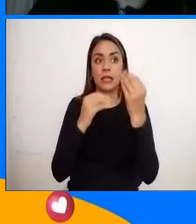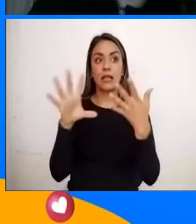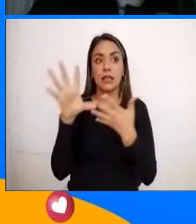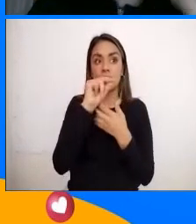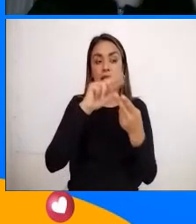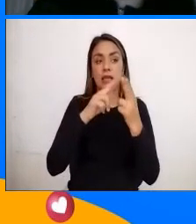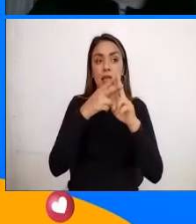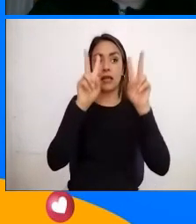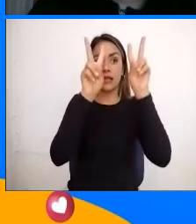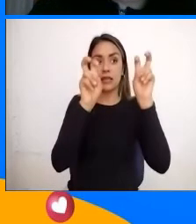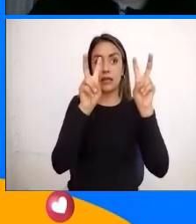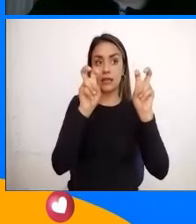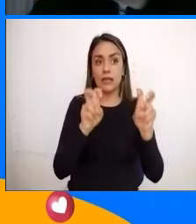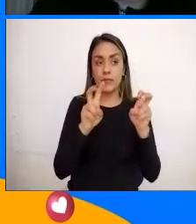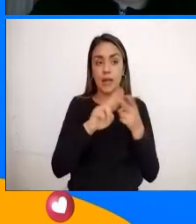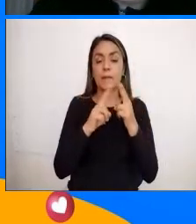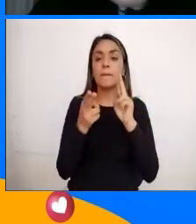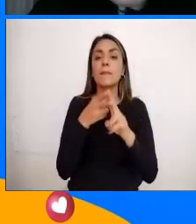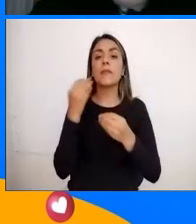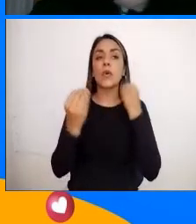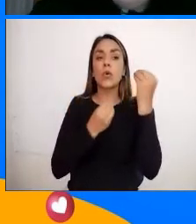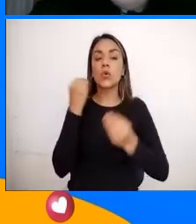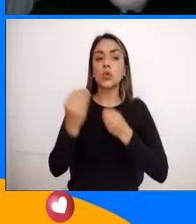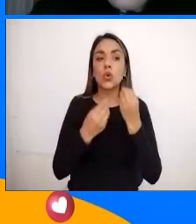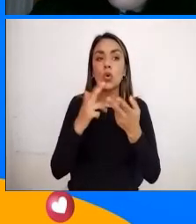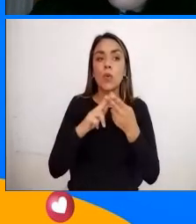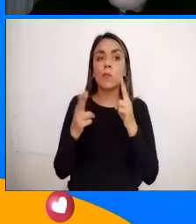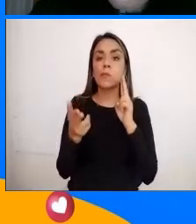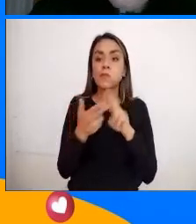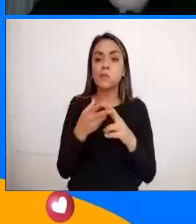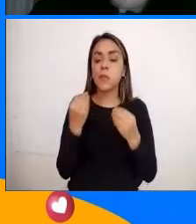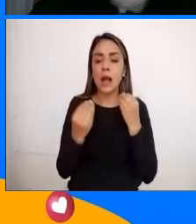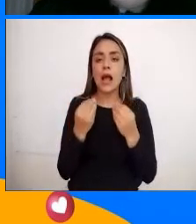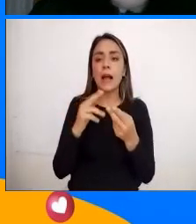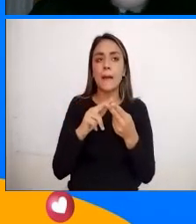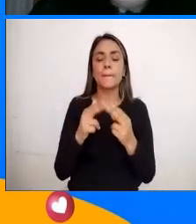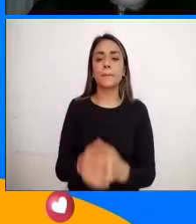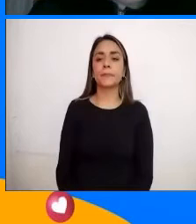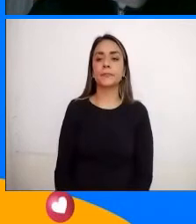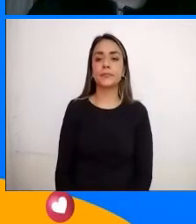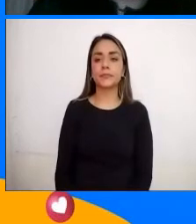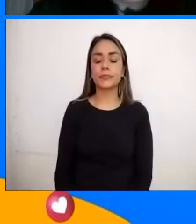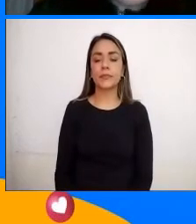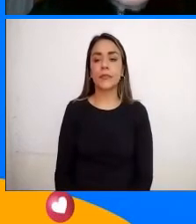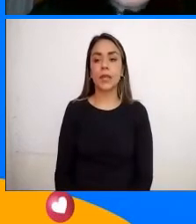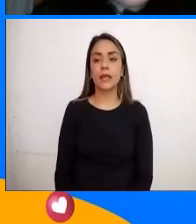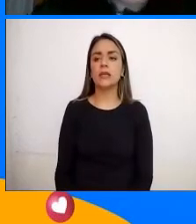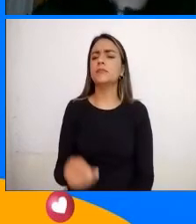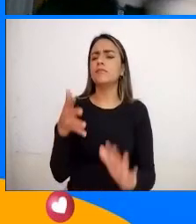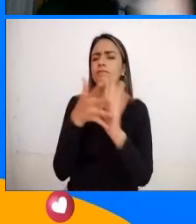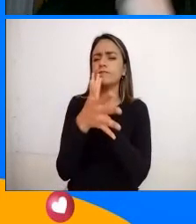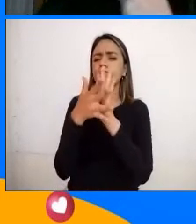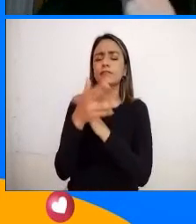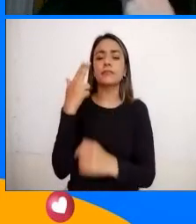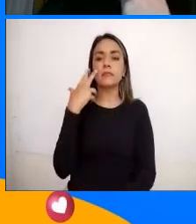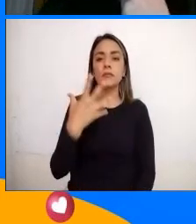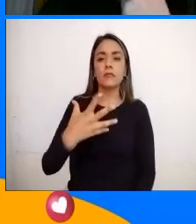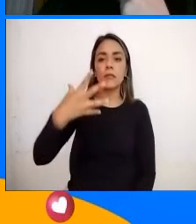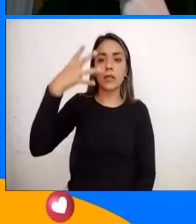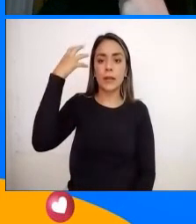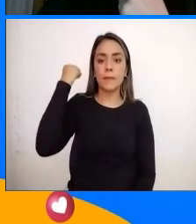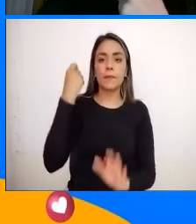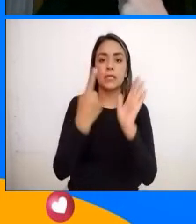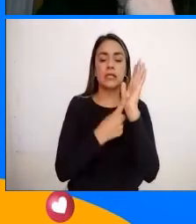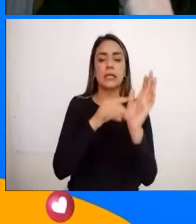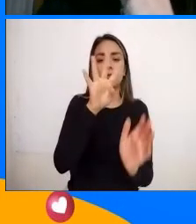pues la terminal De transportes Más grande Aquí en Colombia Bueno Dato histórico 1993